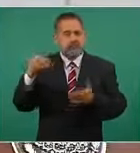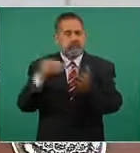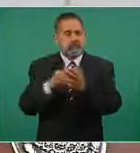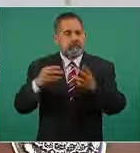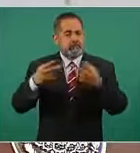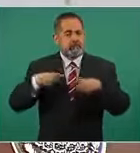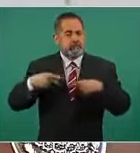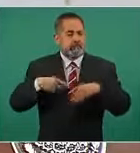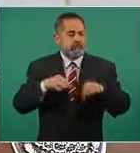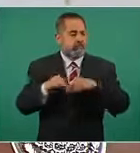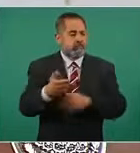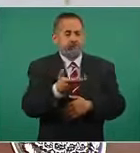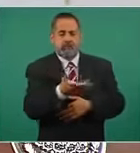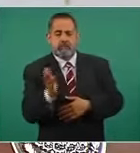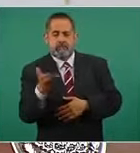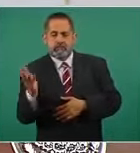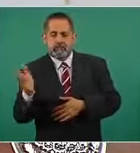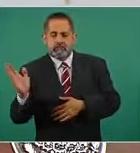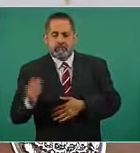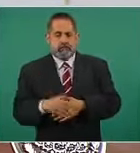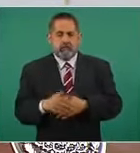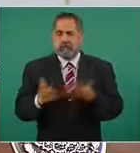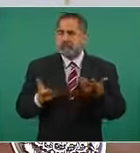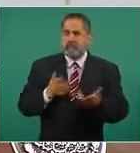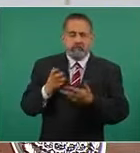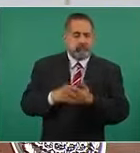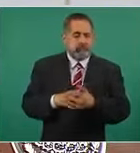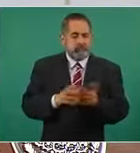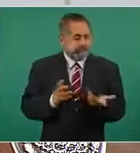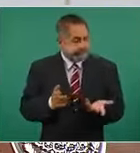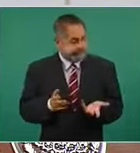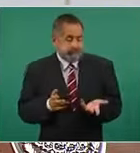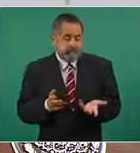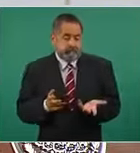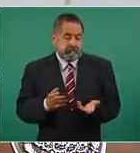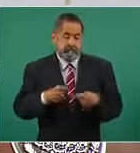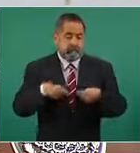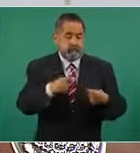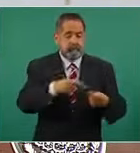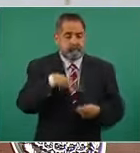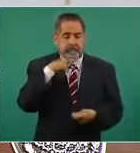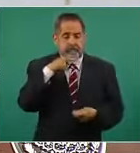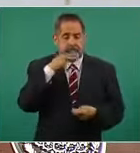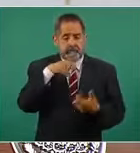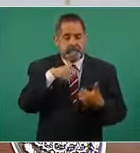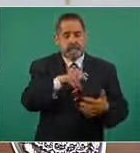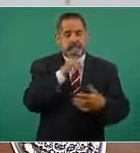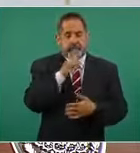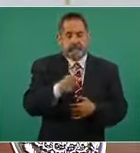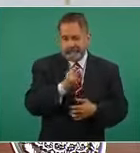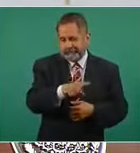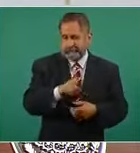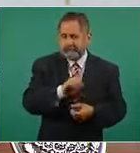empleos formales de los inscritos en el Seguro Social.